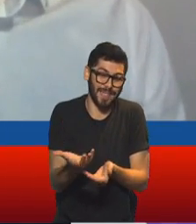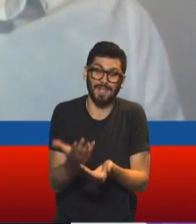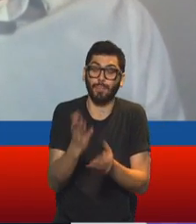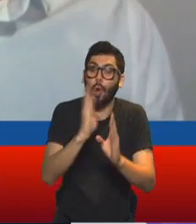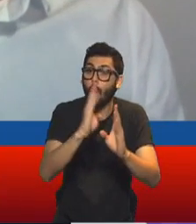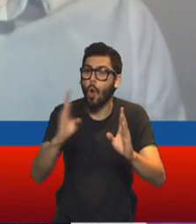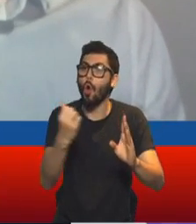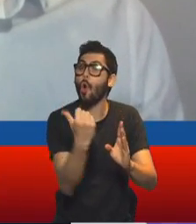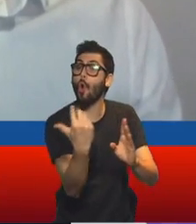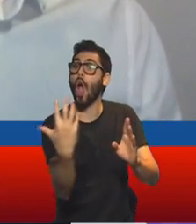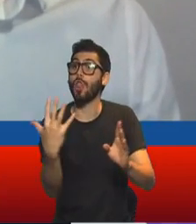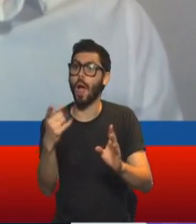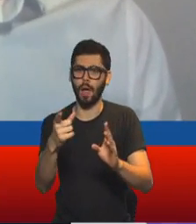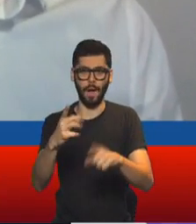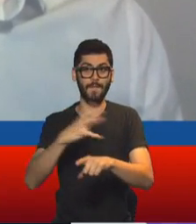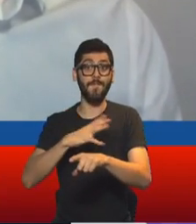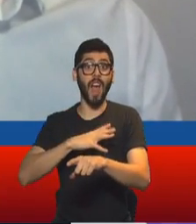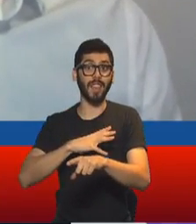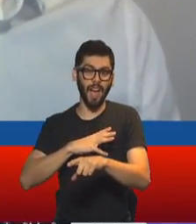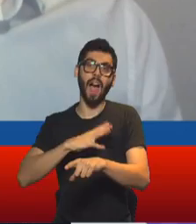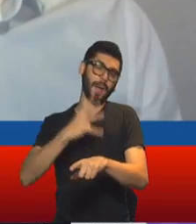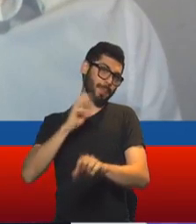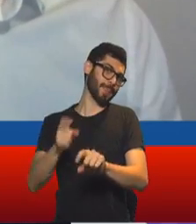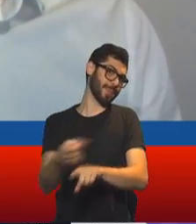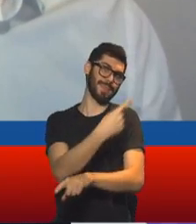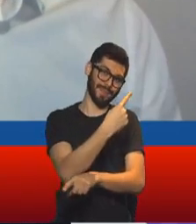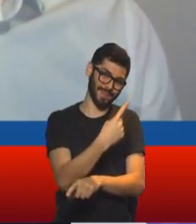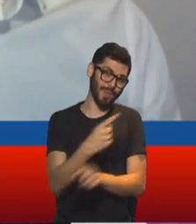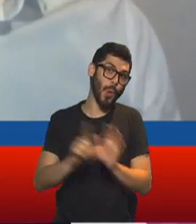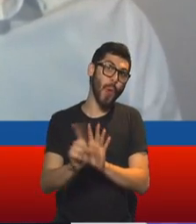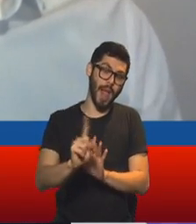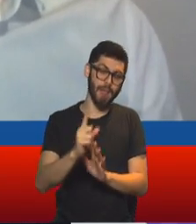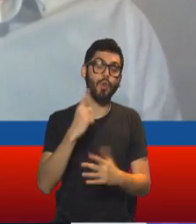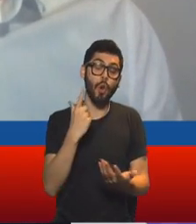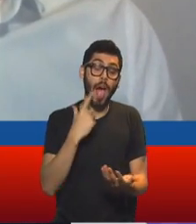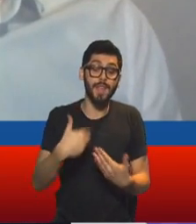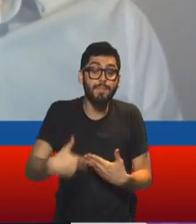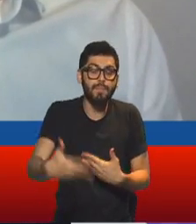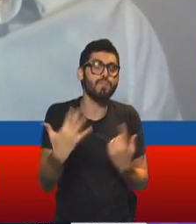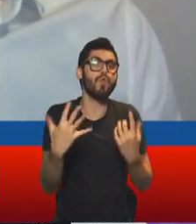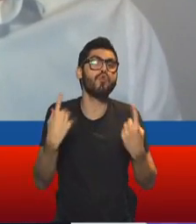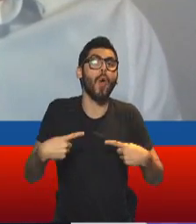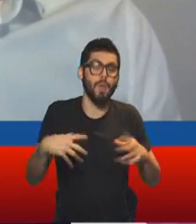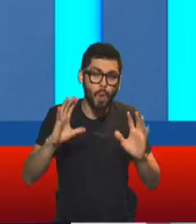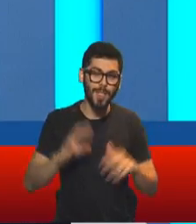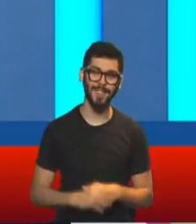figurar en los faltantes, así que en las próximas horas puede dar novedades en ese sentido. Gracias, Nico. Hasta luego. Gracias.